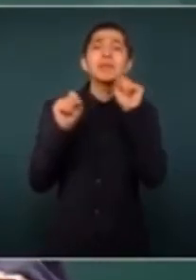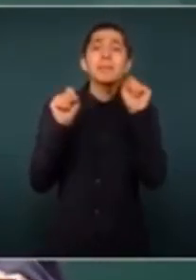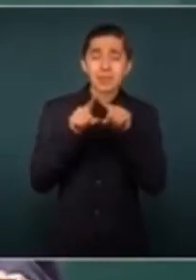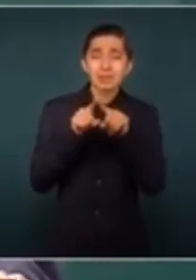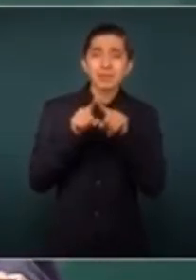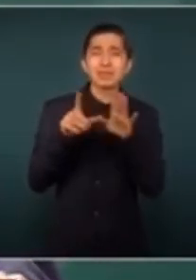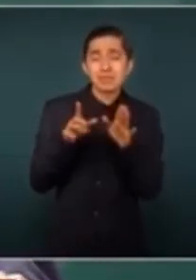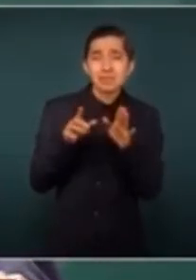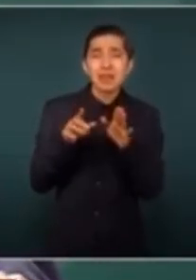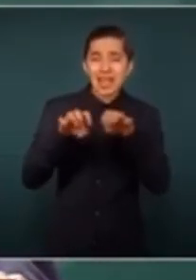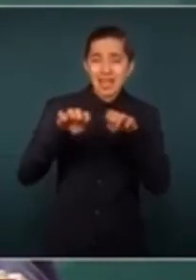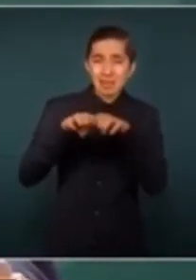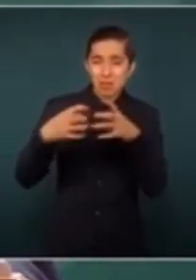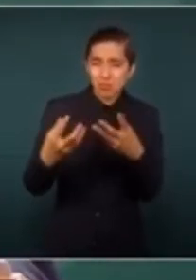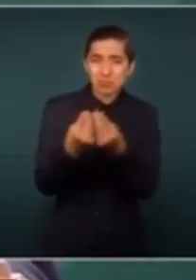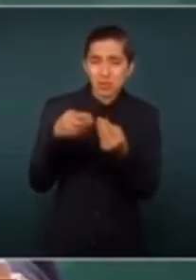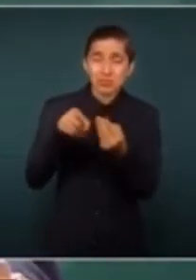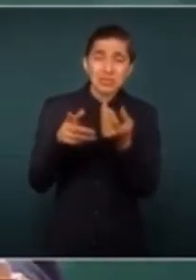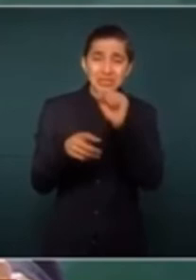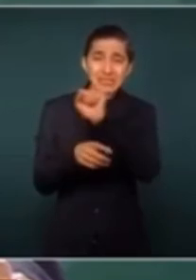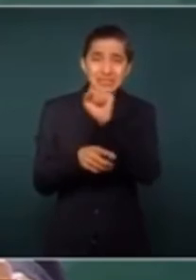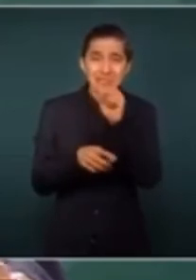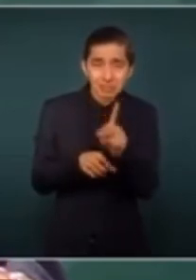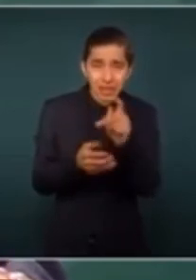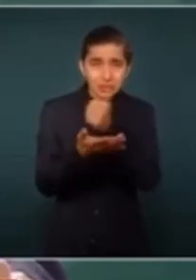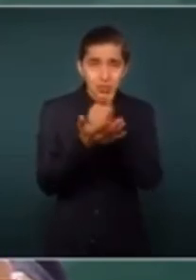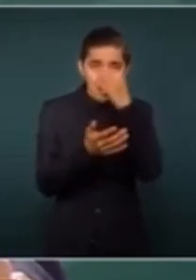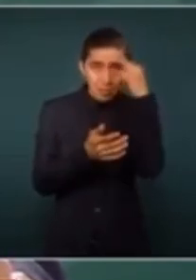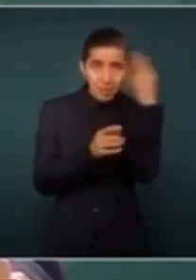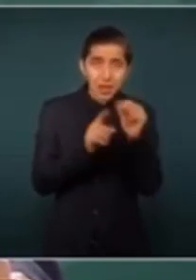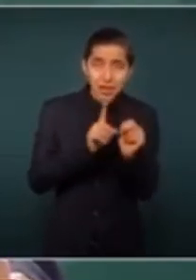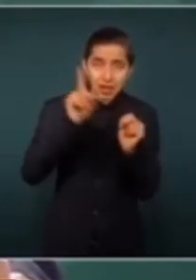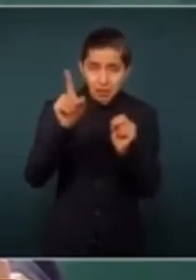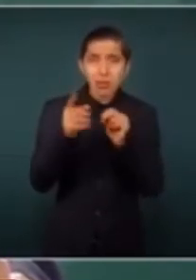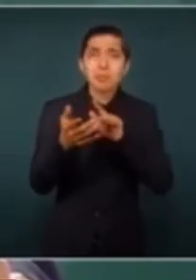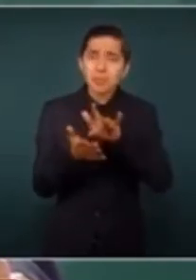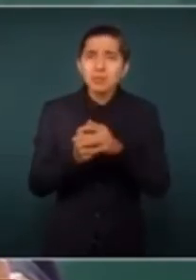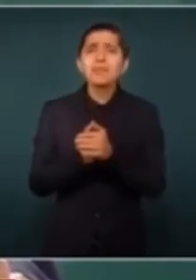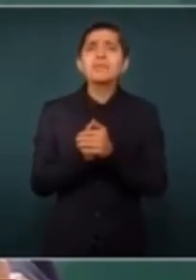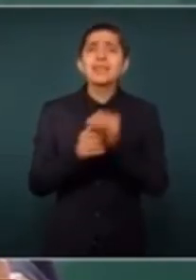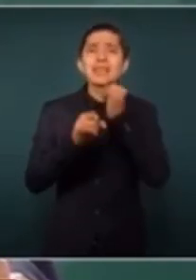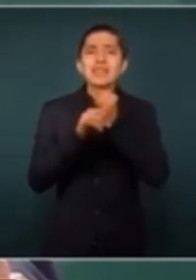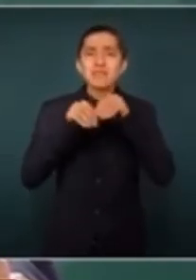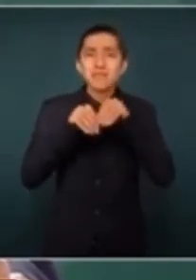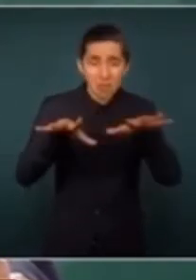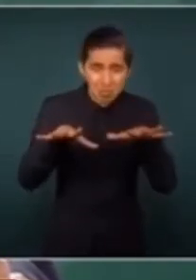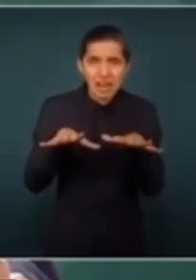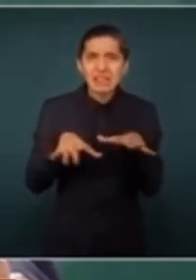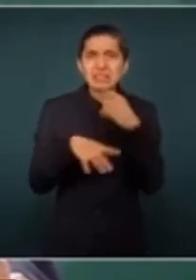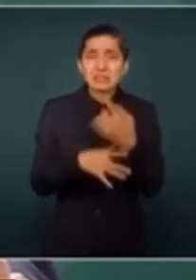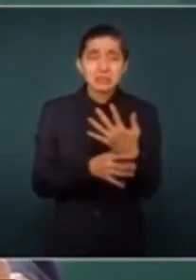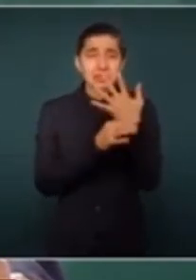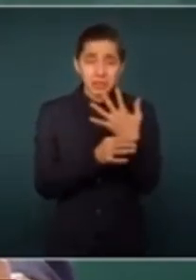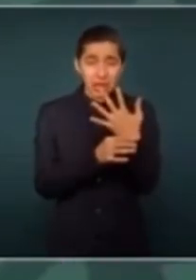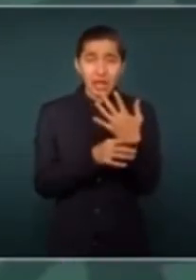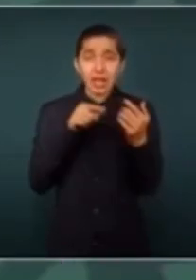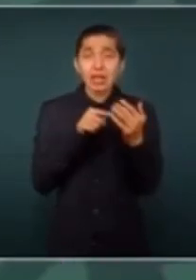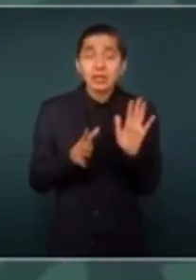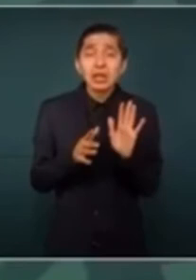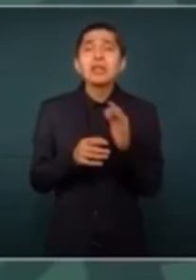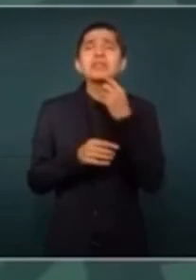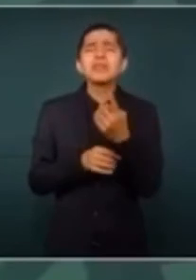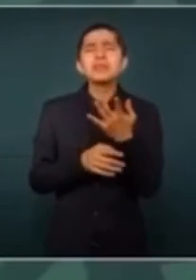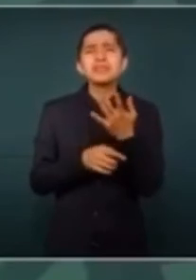integrantes del equipo de seguridad pública de la Ciudad de México. El informe preliminar habla de que el jefe de